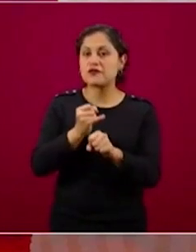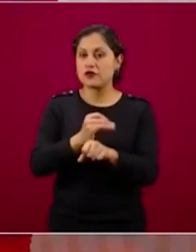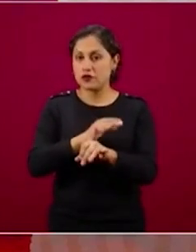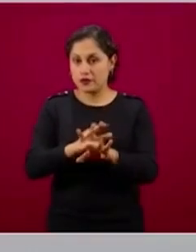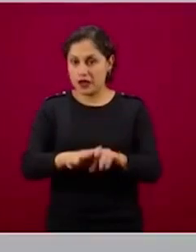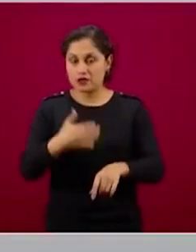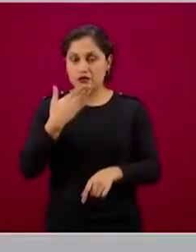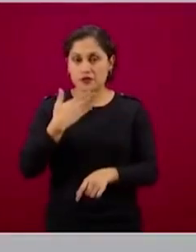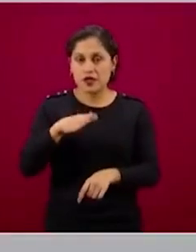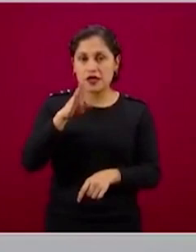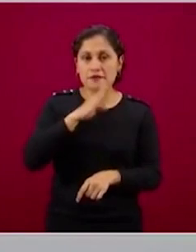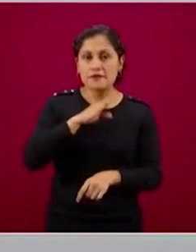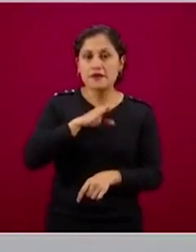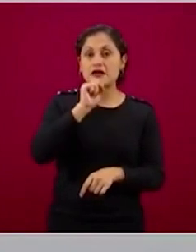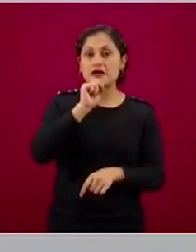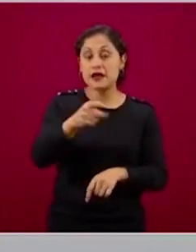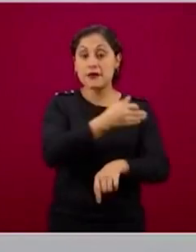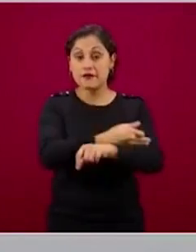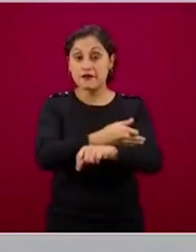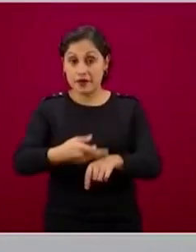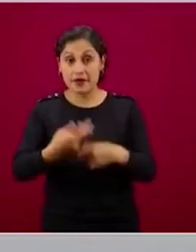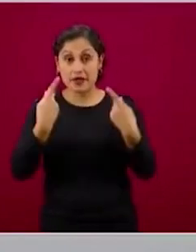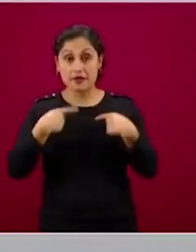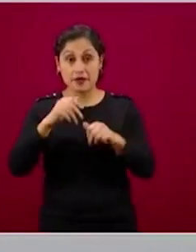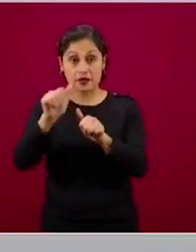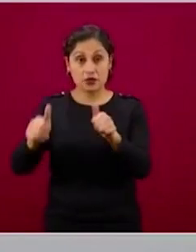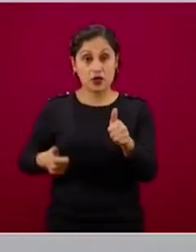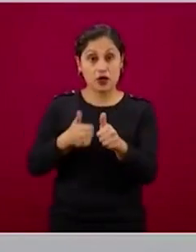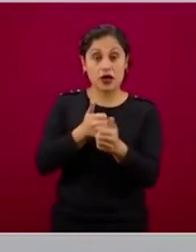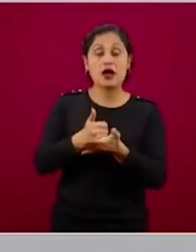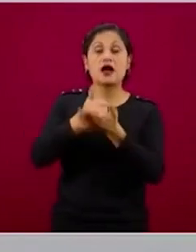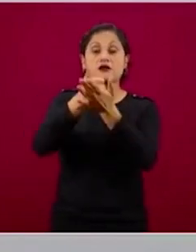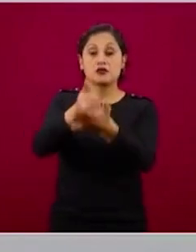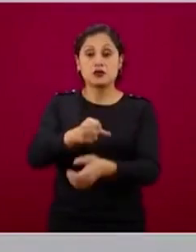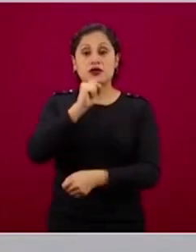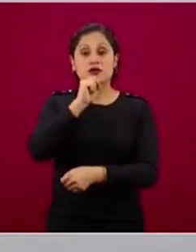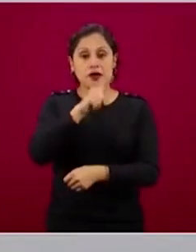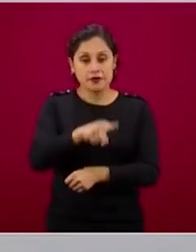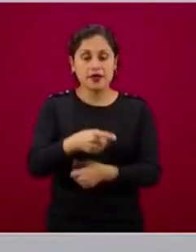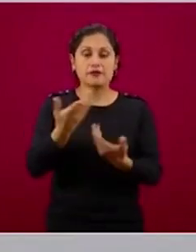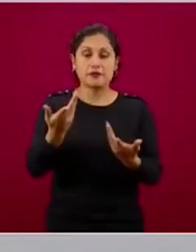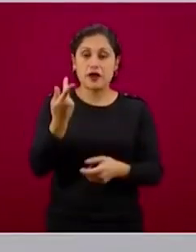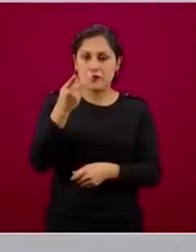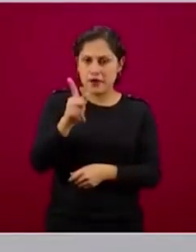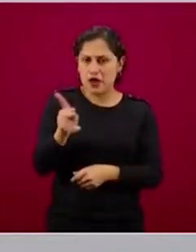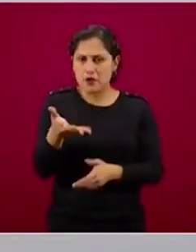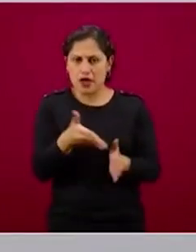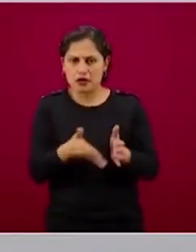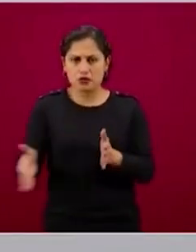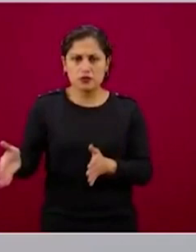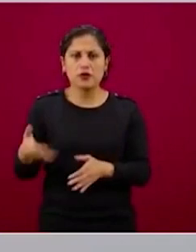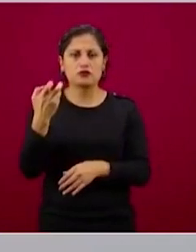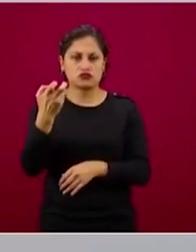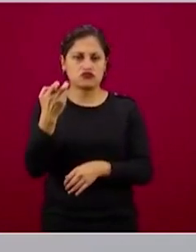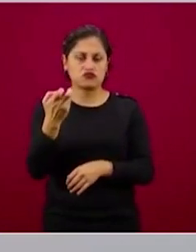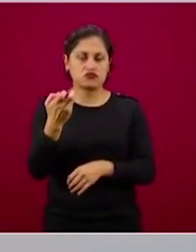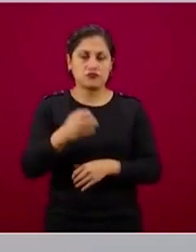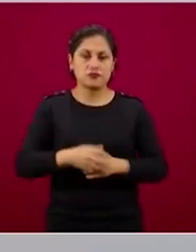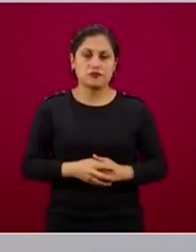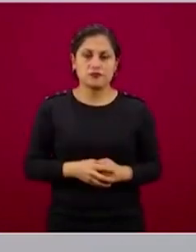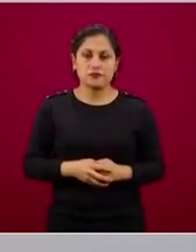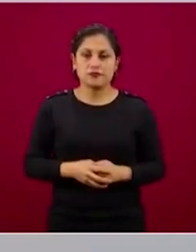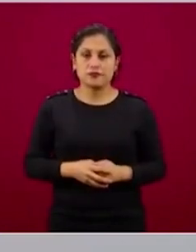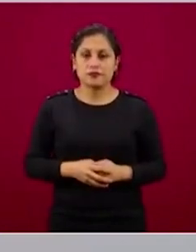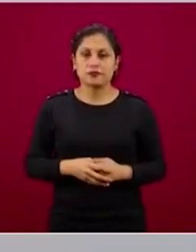familiares, los auxiliares, pero esa es la cantidad que vamos a emitir para entonces. Respecto al